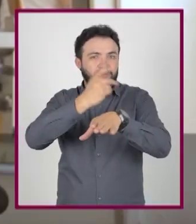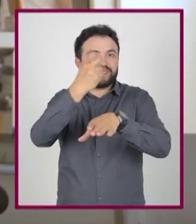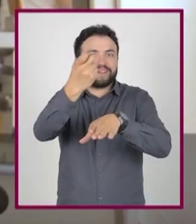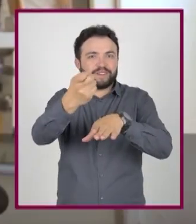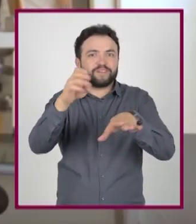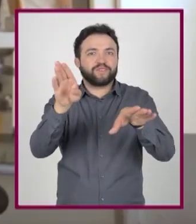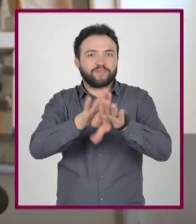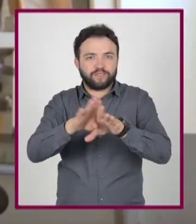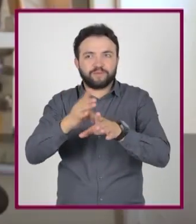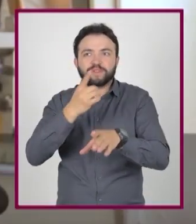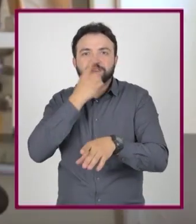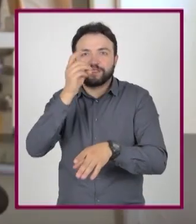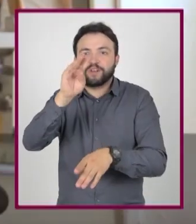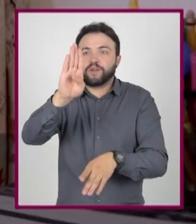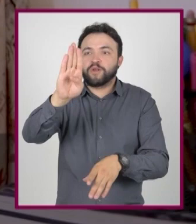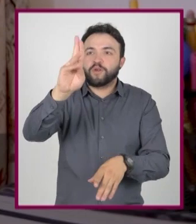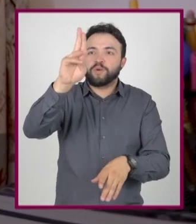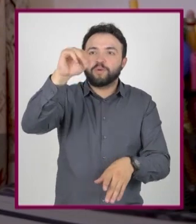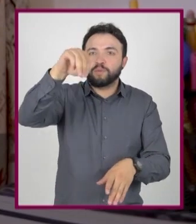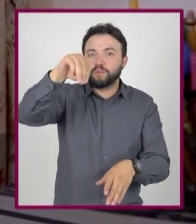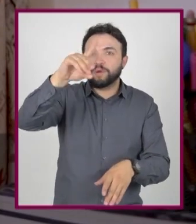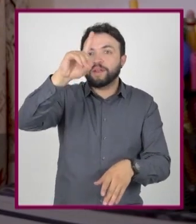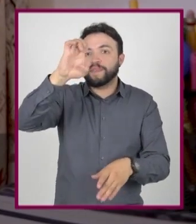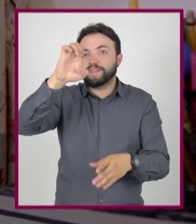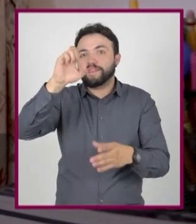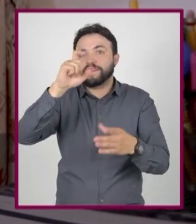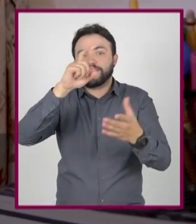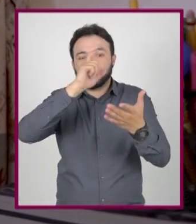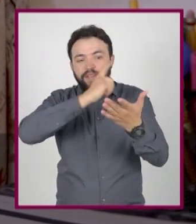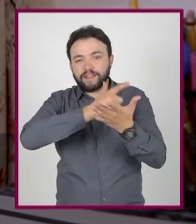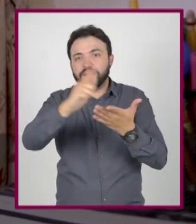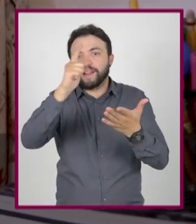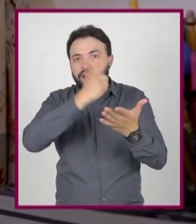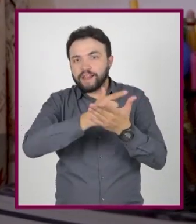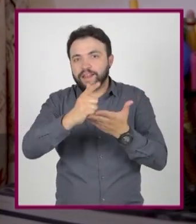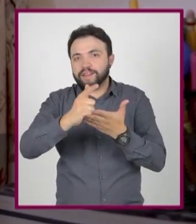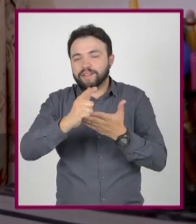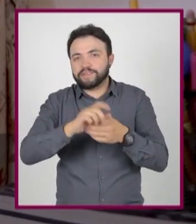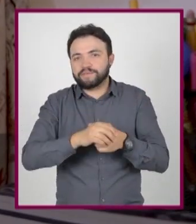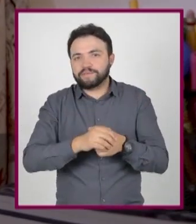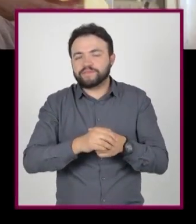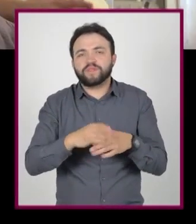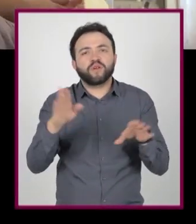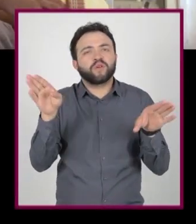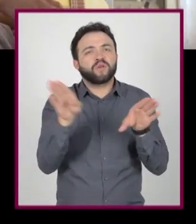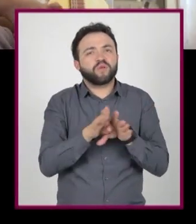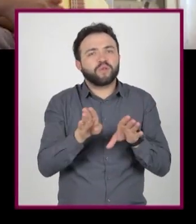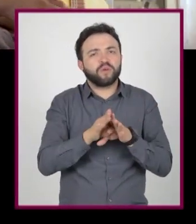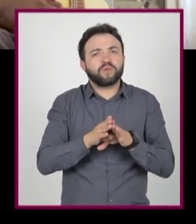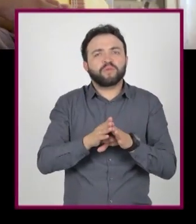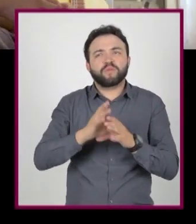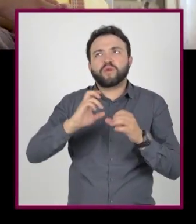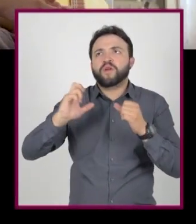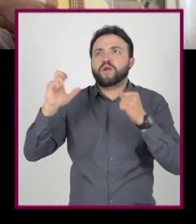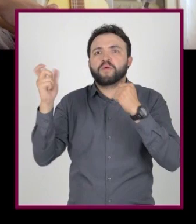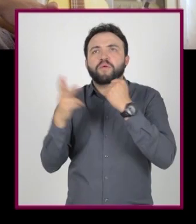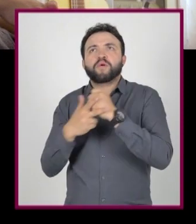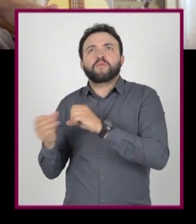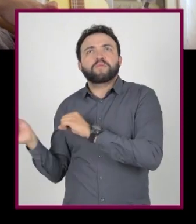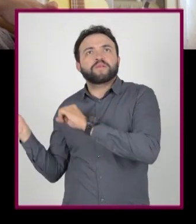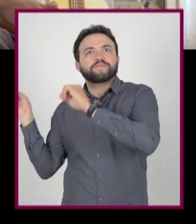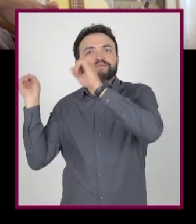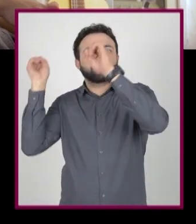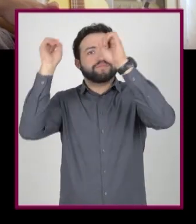dice que son todo un boom de letras. Por lo tanto, si quisiera hablar del boom y cómo se populariza la literatura latina en la